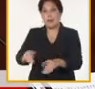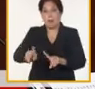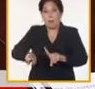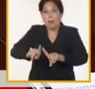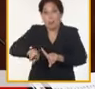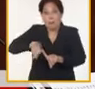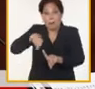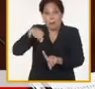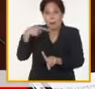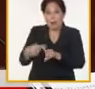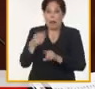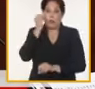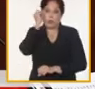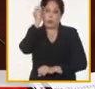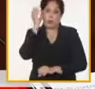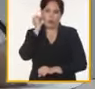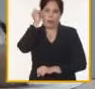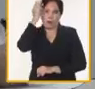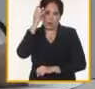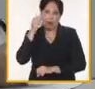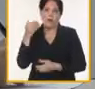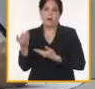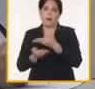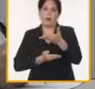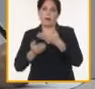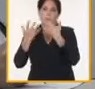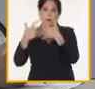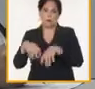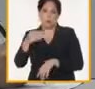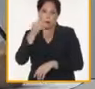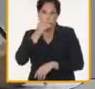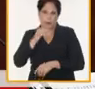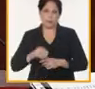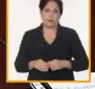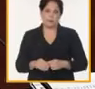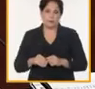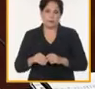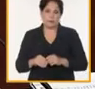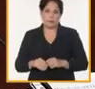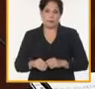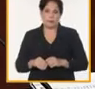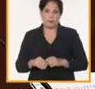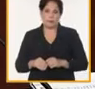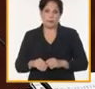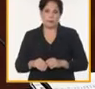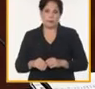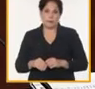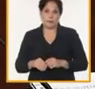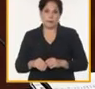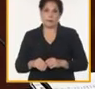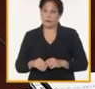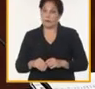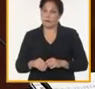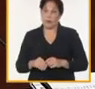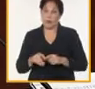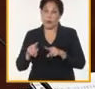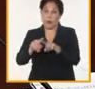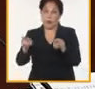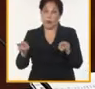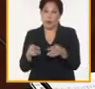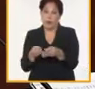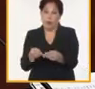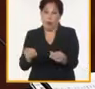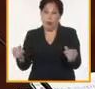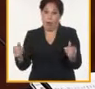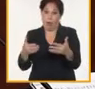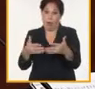innovación incluso en la gestión de esa producción de alimentos a que esa gran masa de tierra que es alta